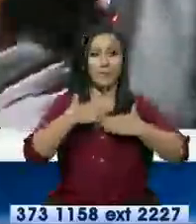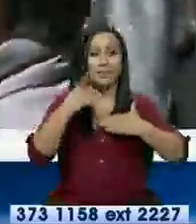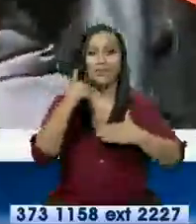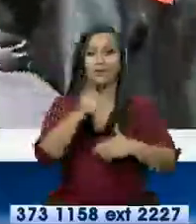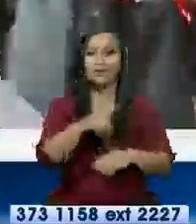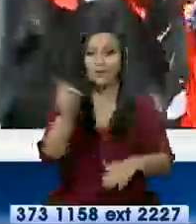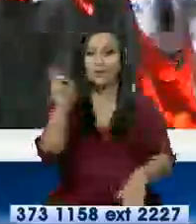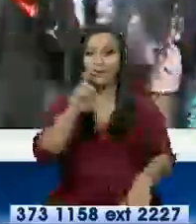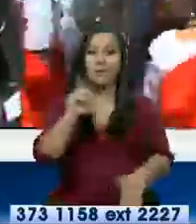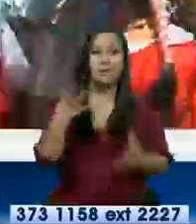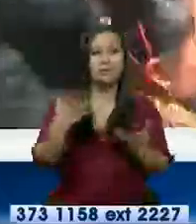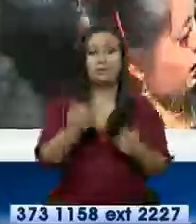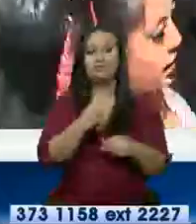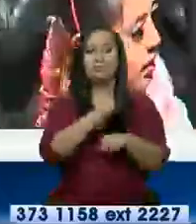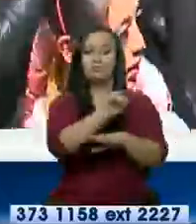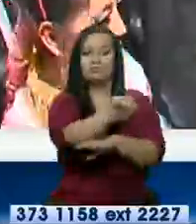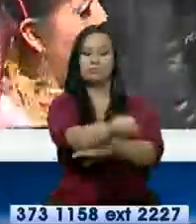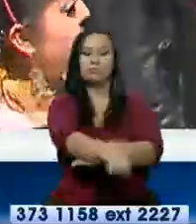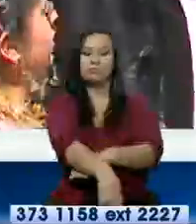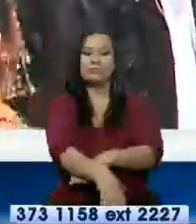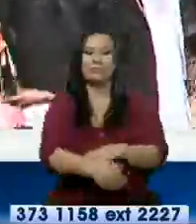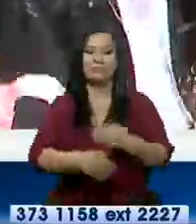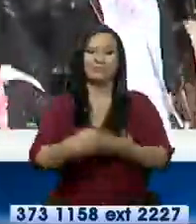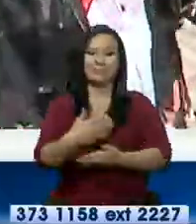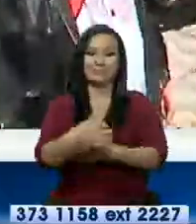no te quiero, cuyayay.